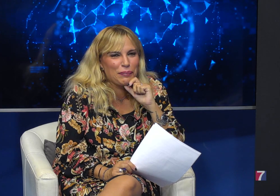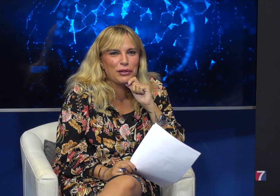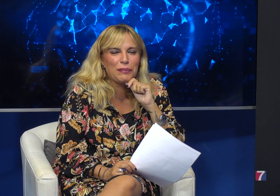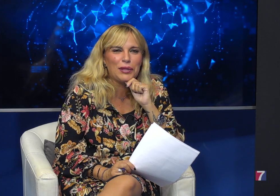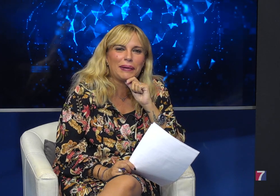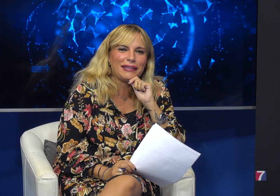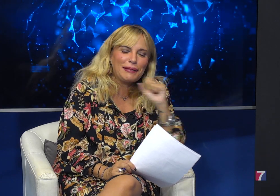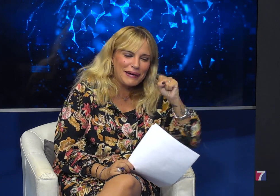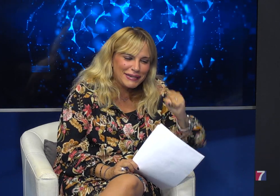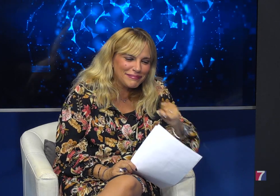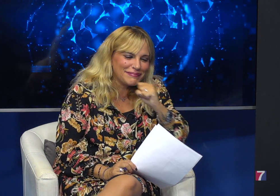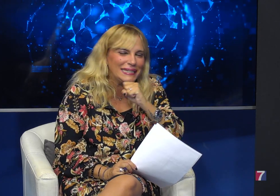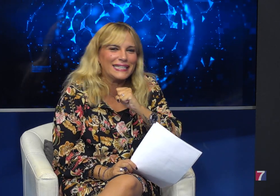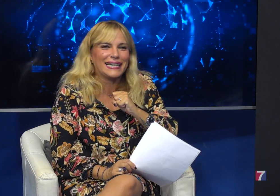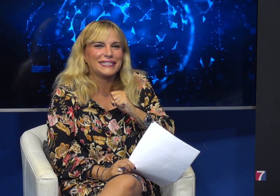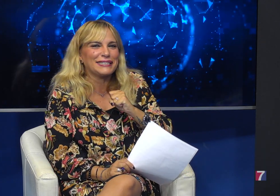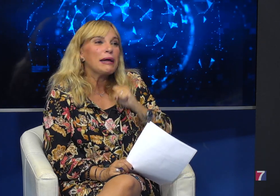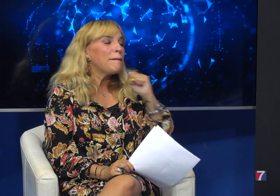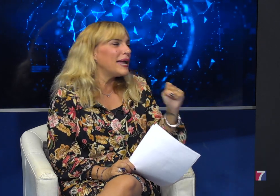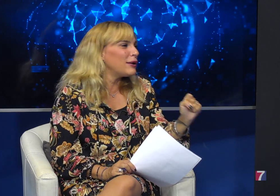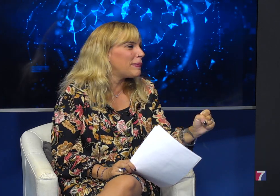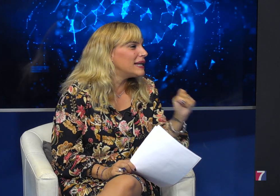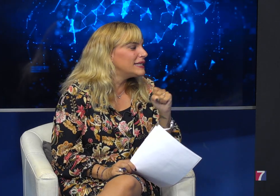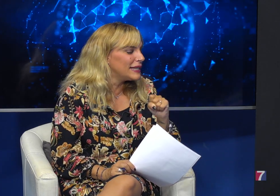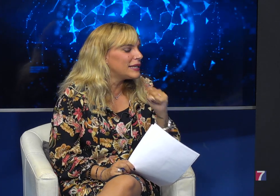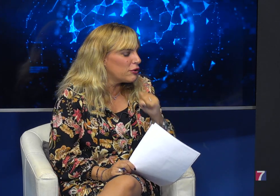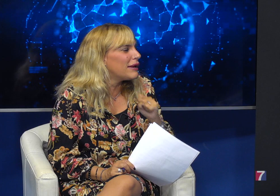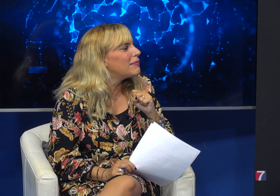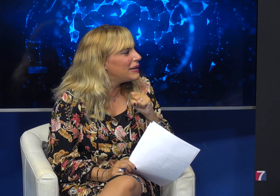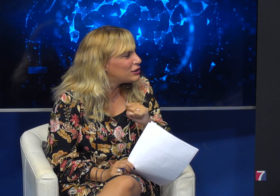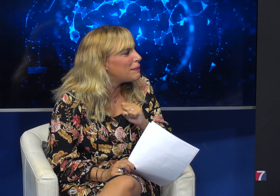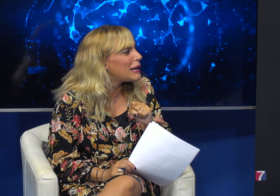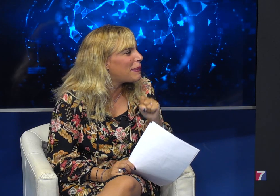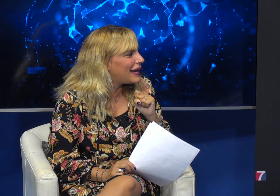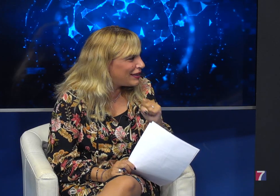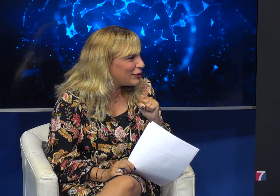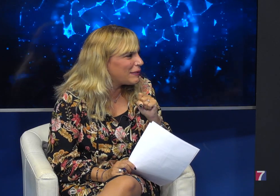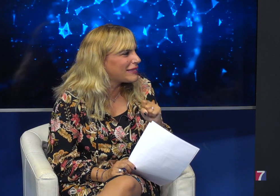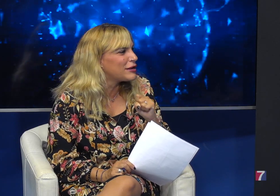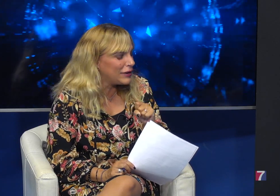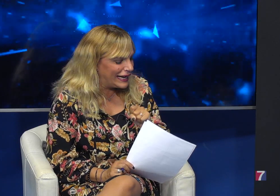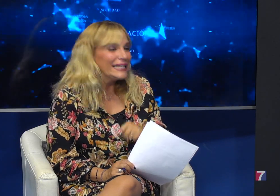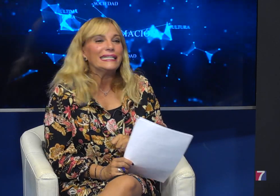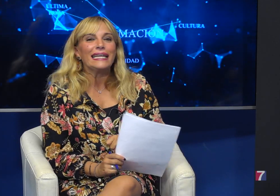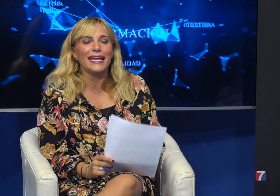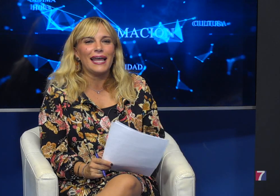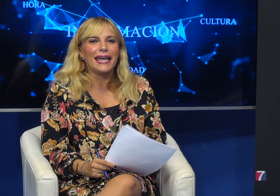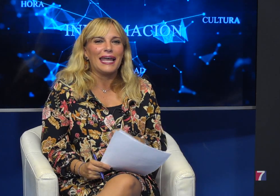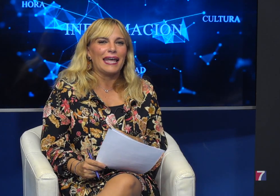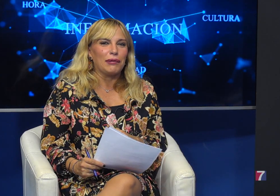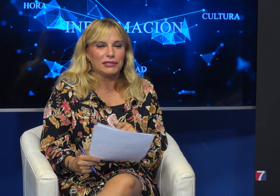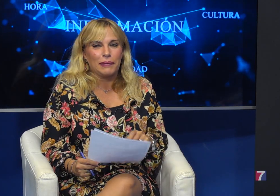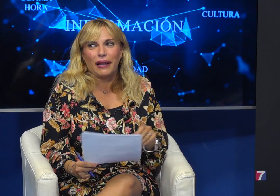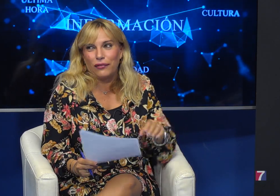año no puedo participar, y cachis, pero para el siguiente, oye, me estoy preparando, Marta y Joel, y